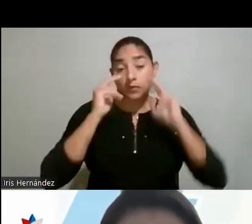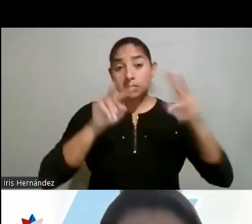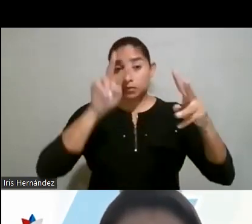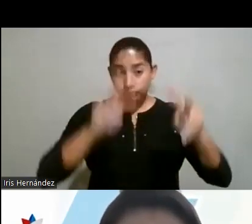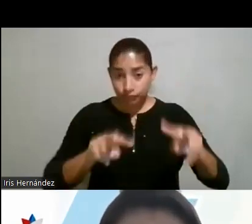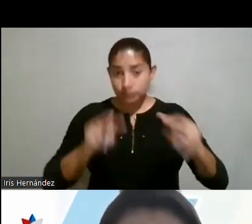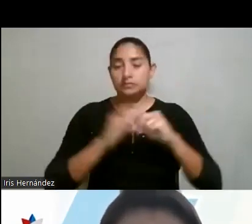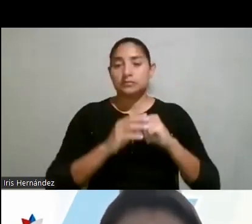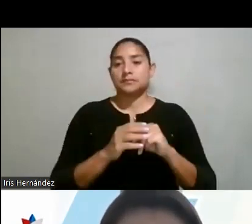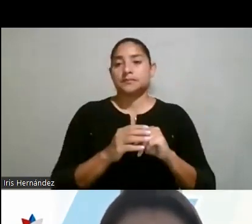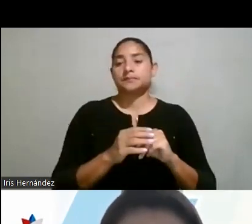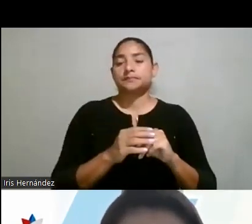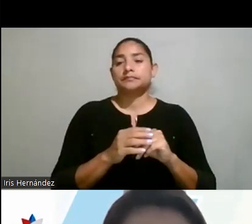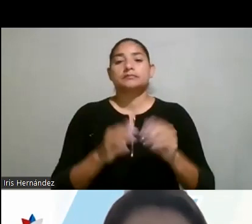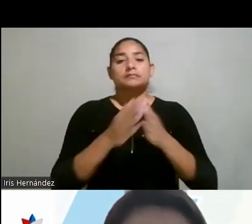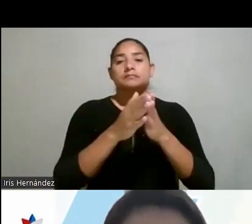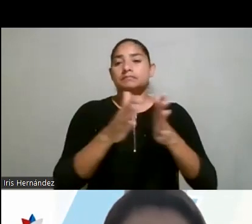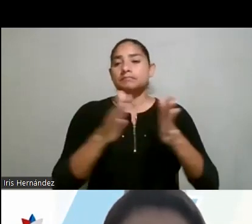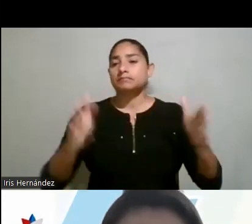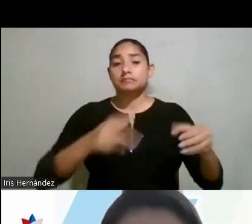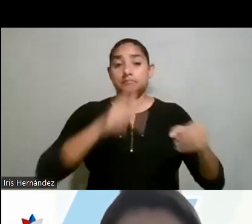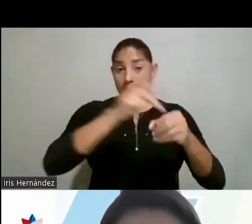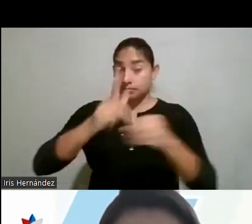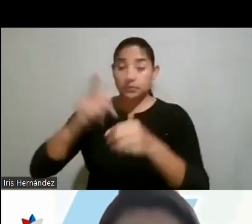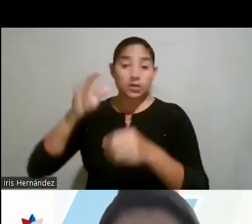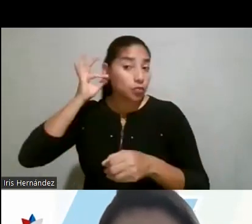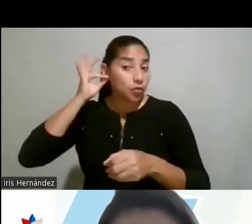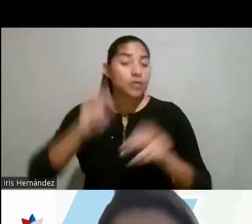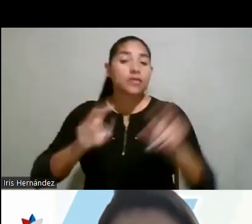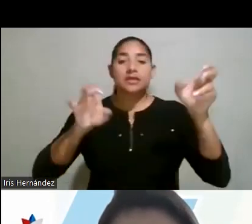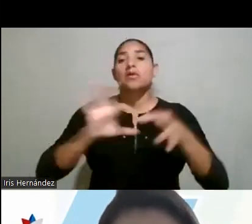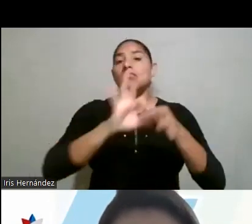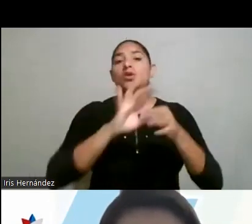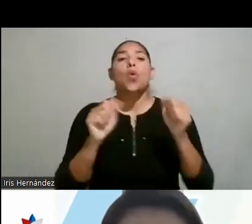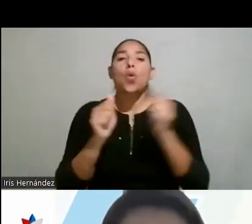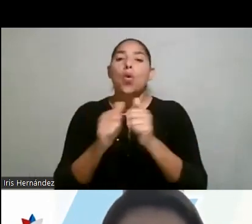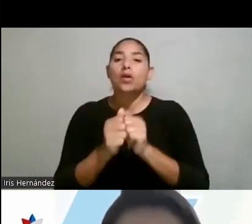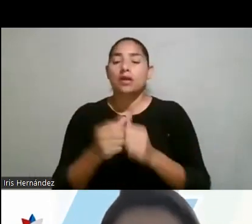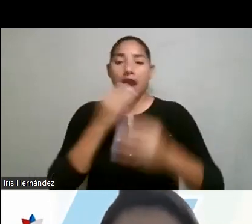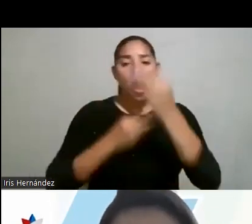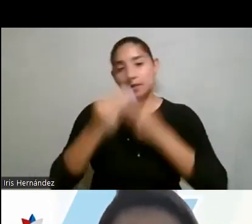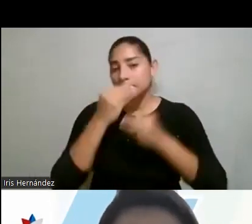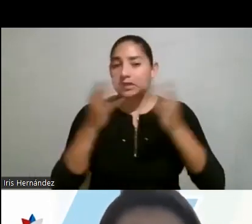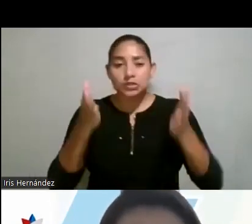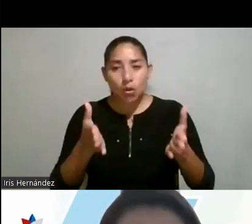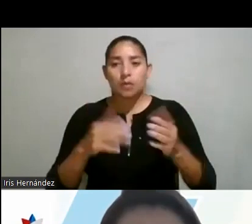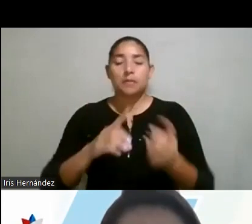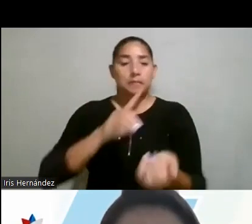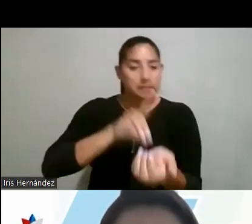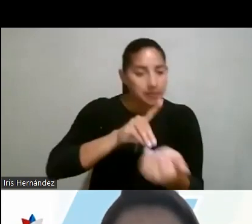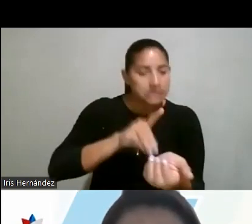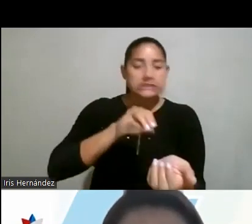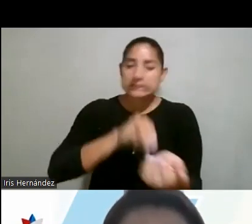hay una amplísima participación de mujeres en los temas relacionados con alimentación, medicina,